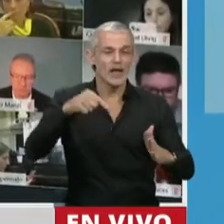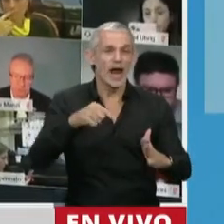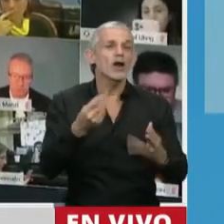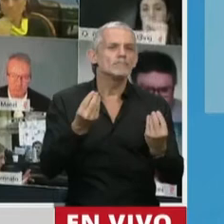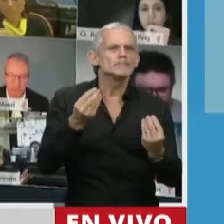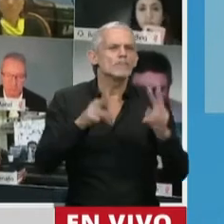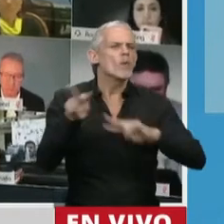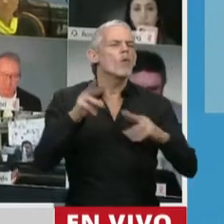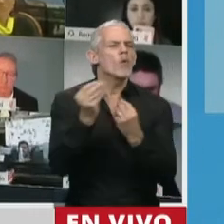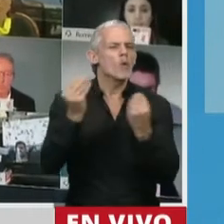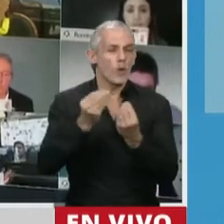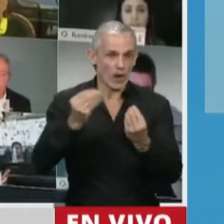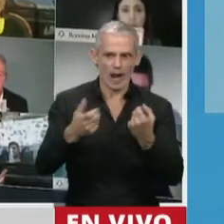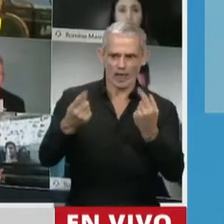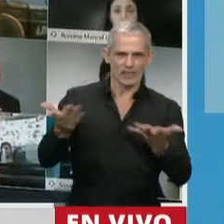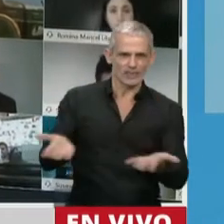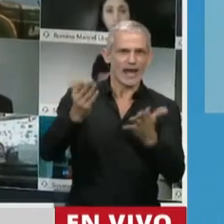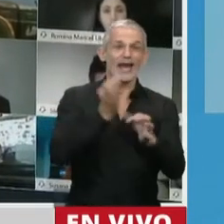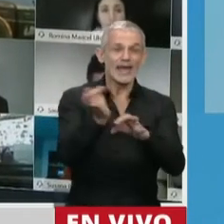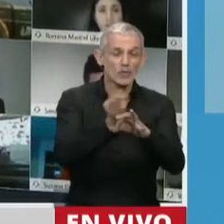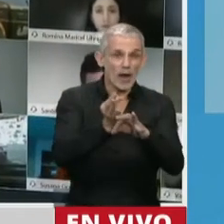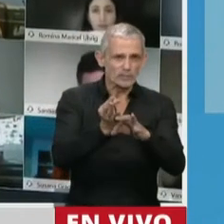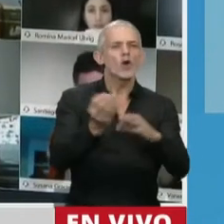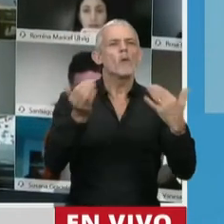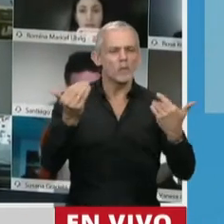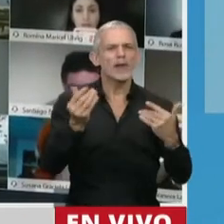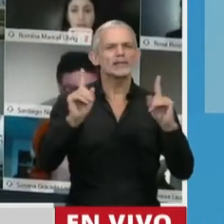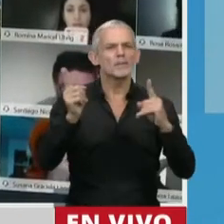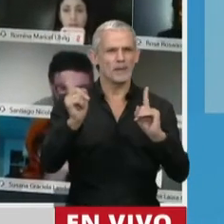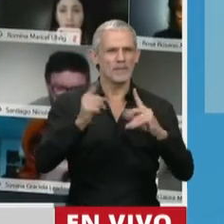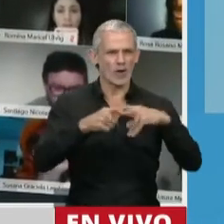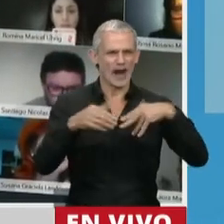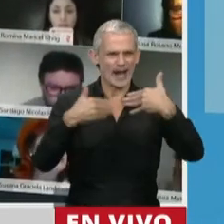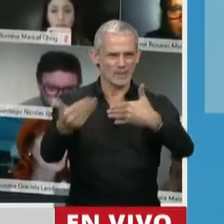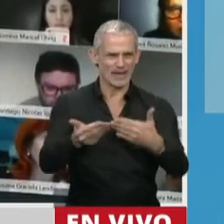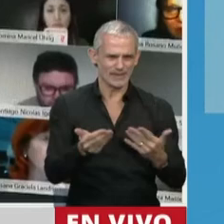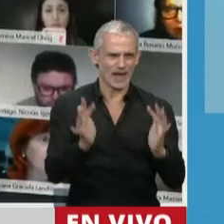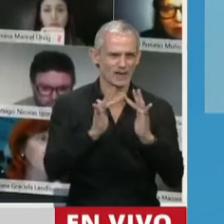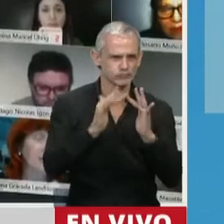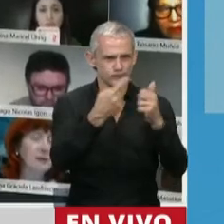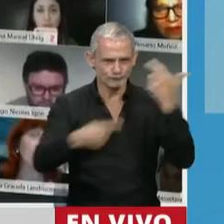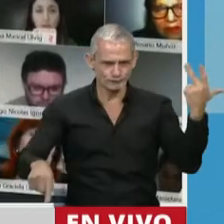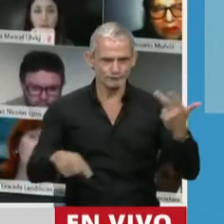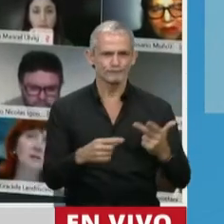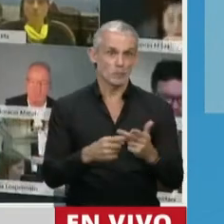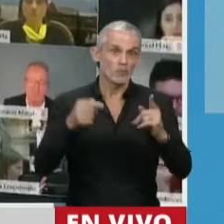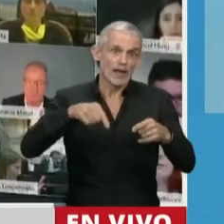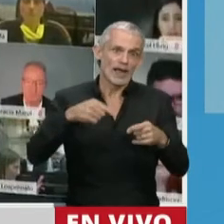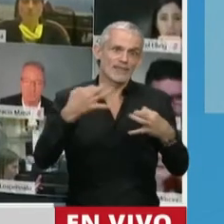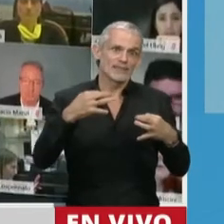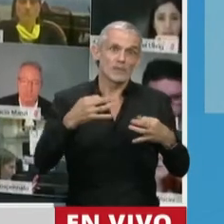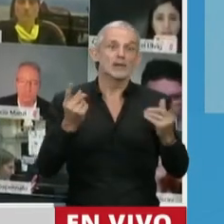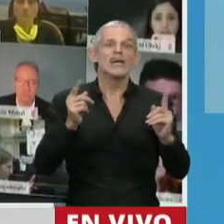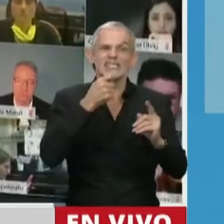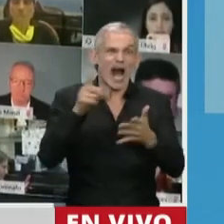permitir que tanto el sistema educativo también puedan aplicarlas. Entonces, de la misma manera, deberían invalidar el uso de